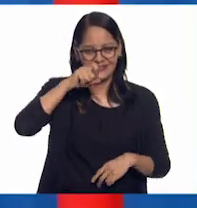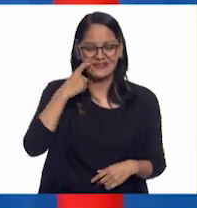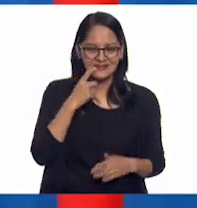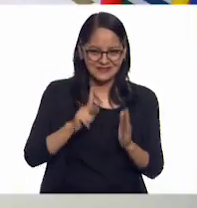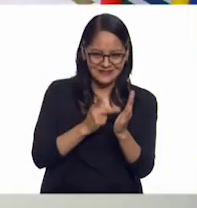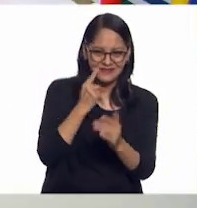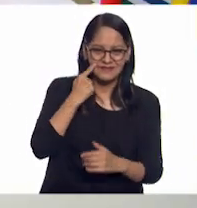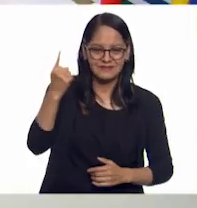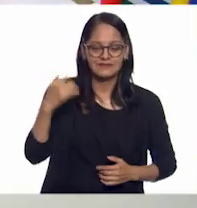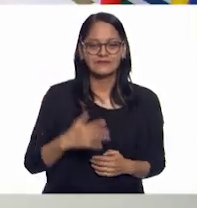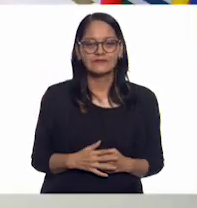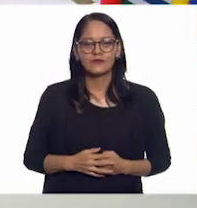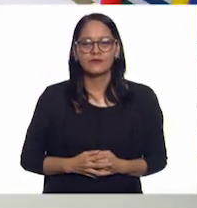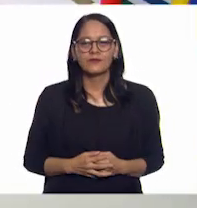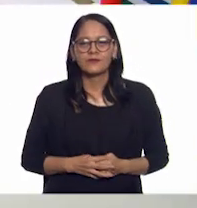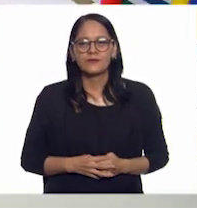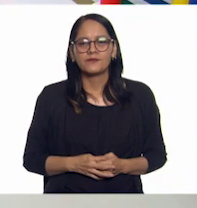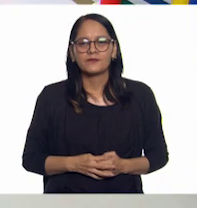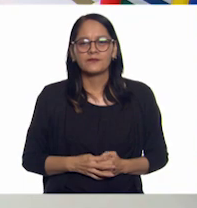Vamos.